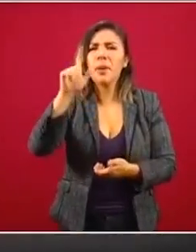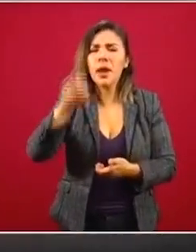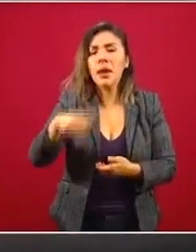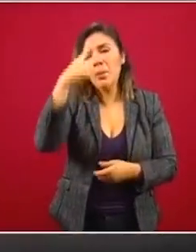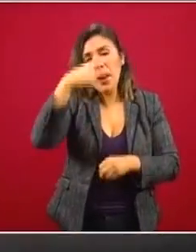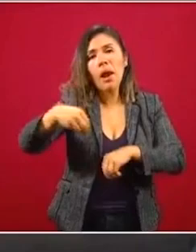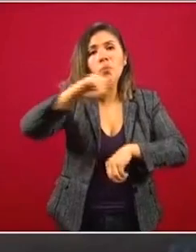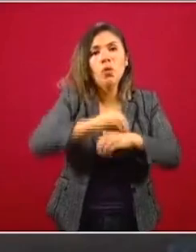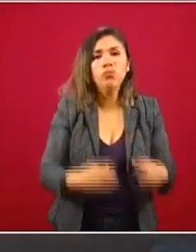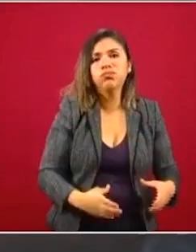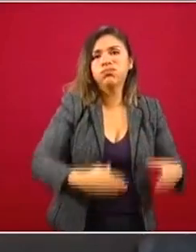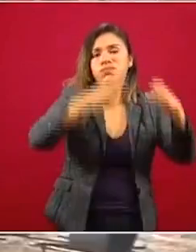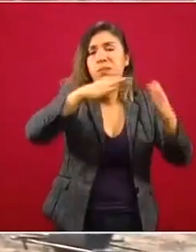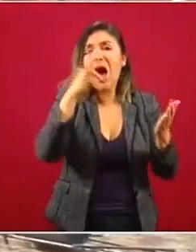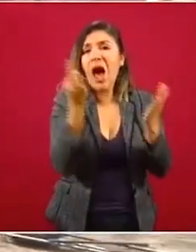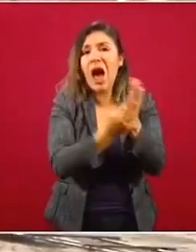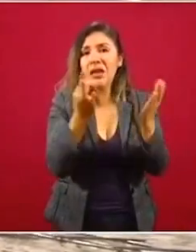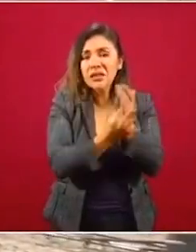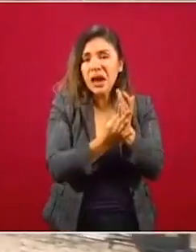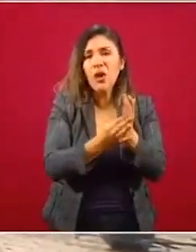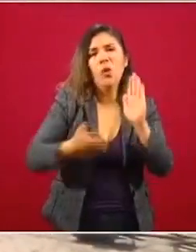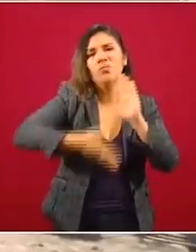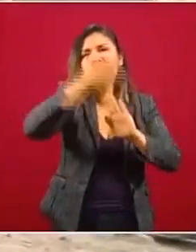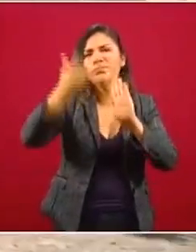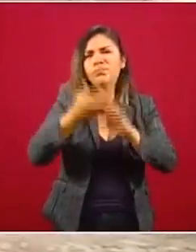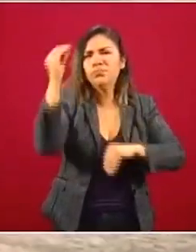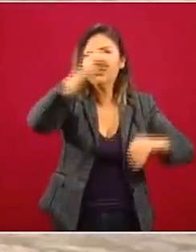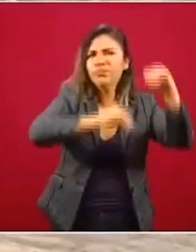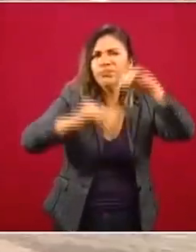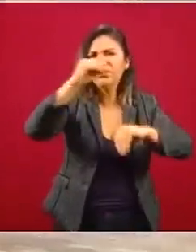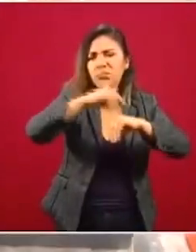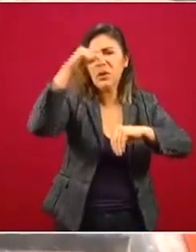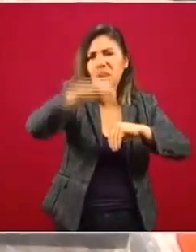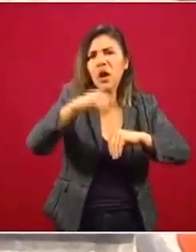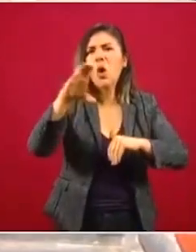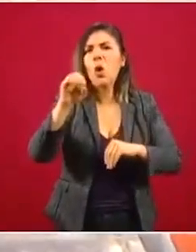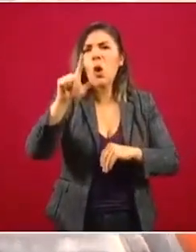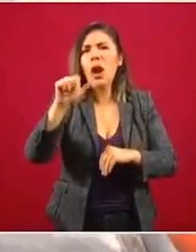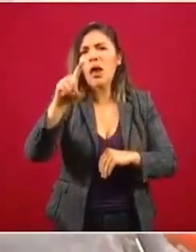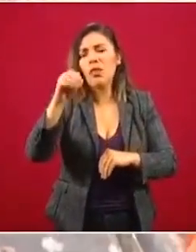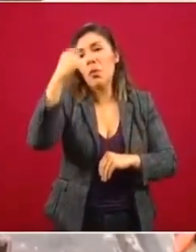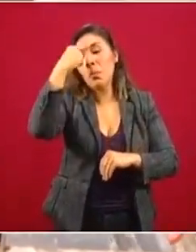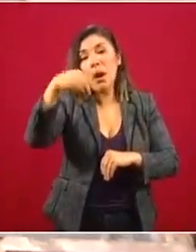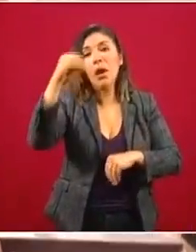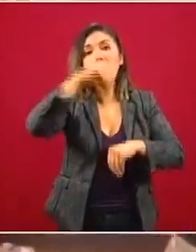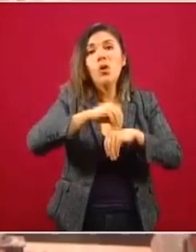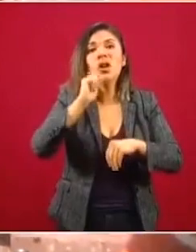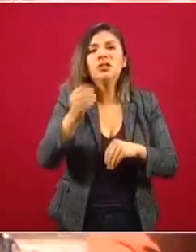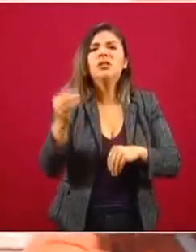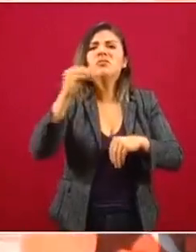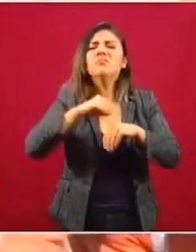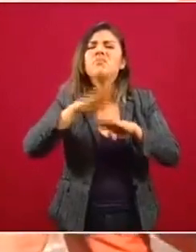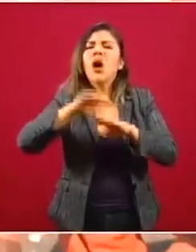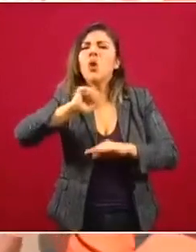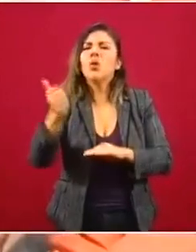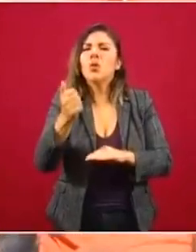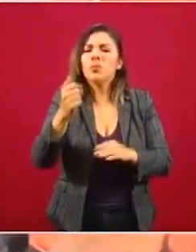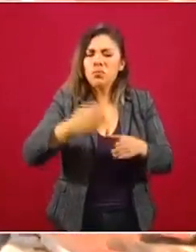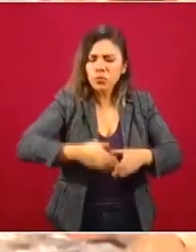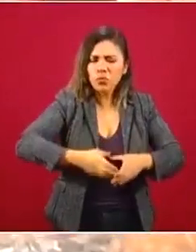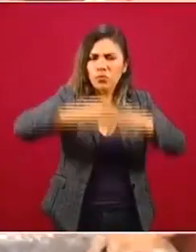para columnas, cimbrado y colado de zapatas de cimentación y cabezales en caballetes y el montaje de paramentos